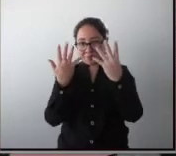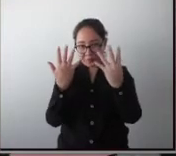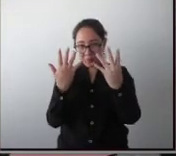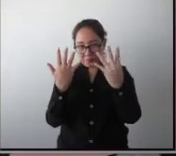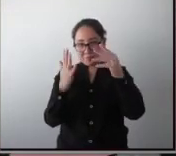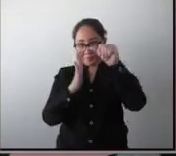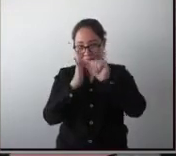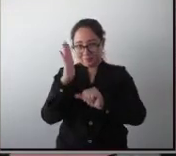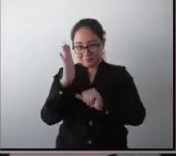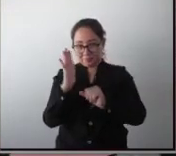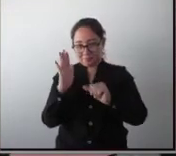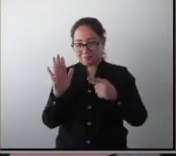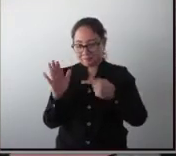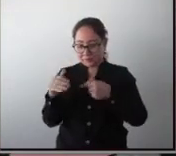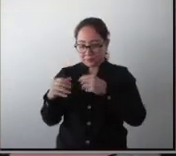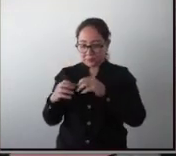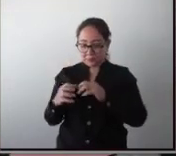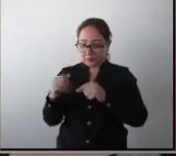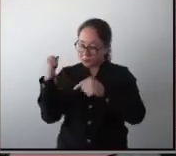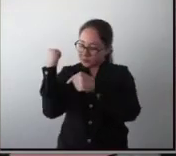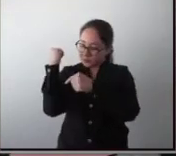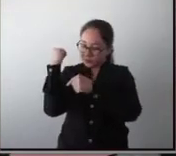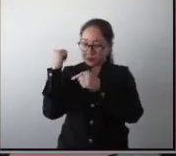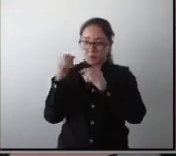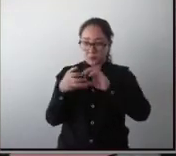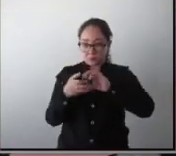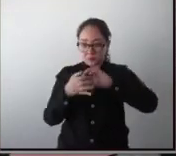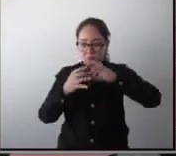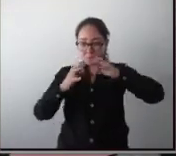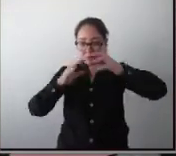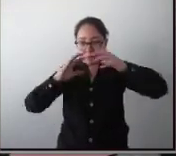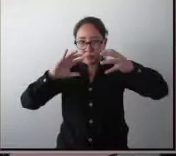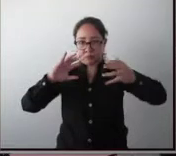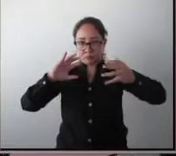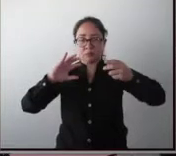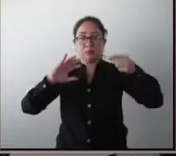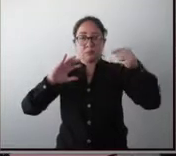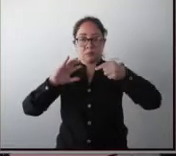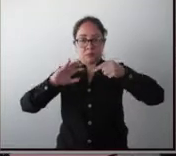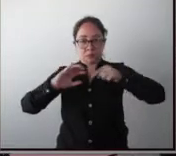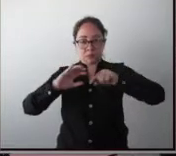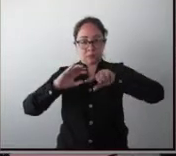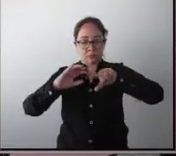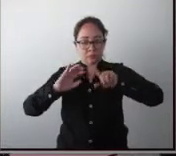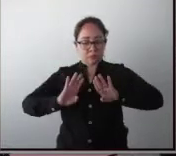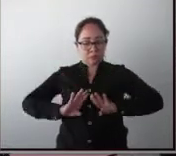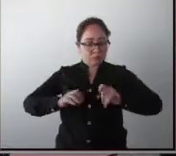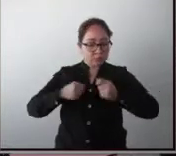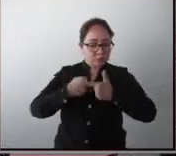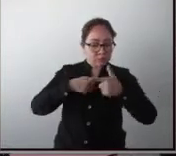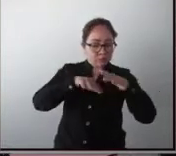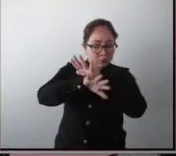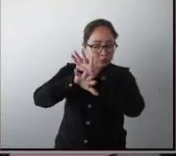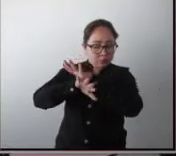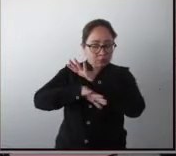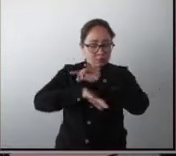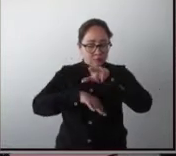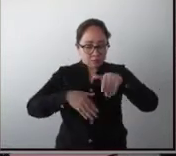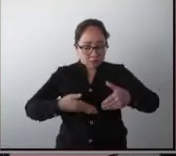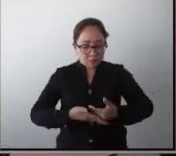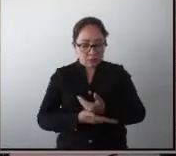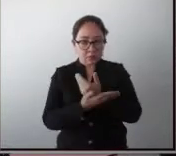algunos cambios que hacen que este niño, cuando nazca, a los dos años manifieste conductas autistas. Entonces el desarrollo